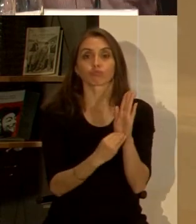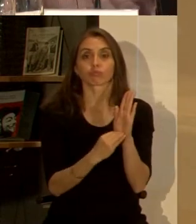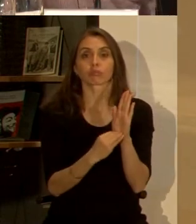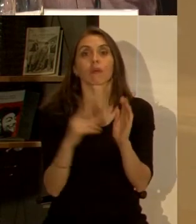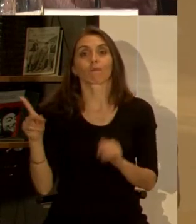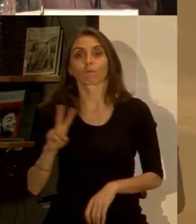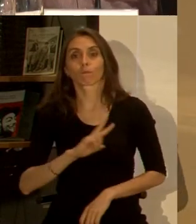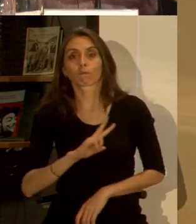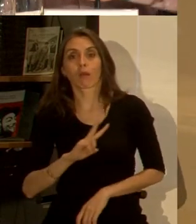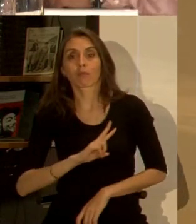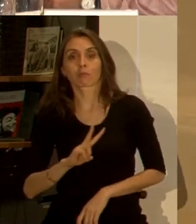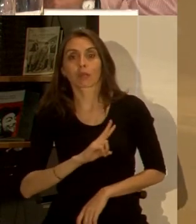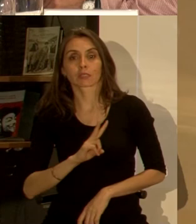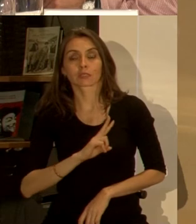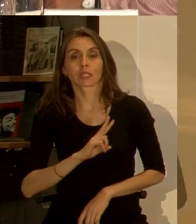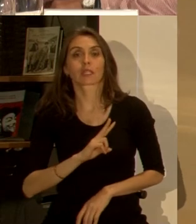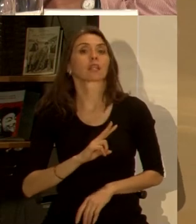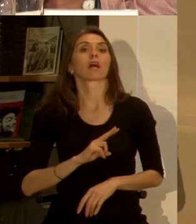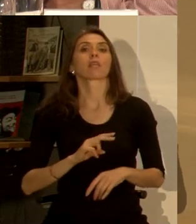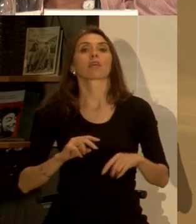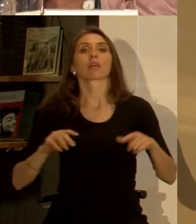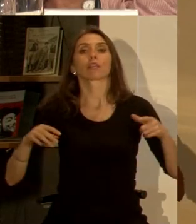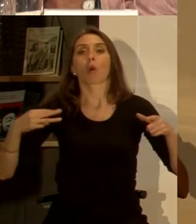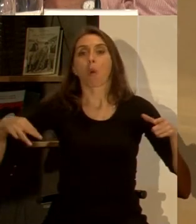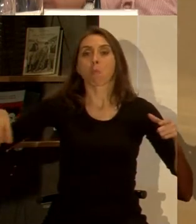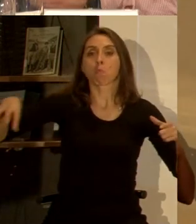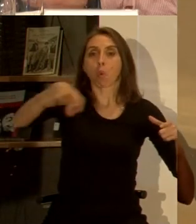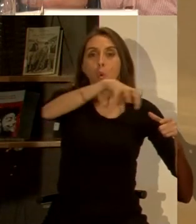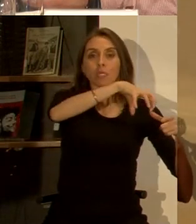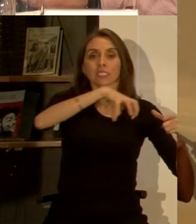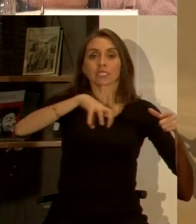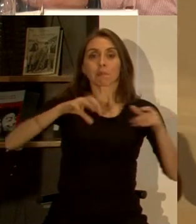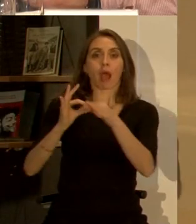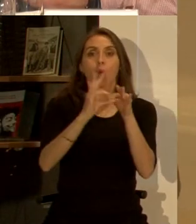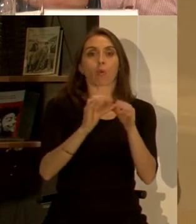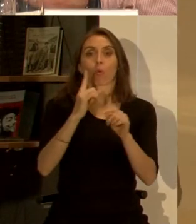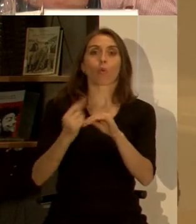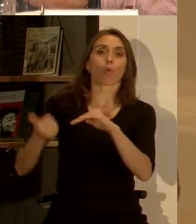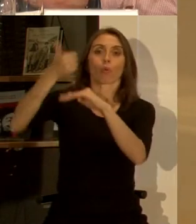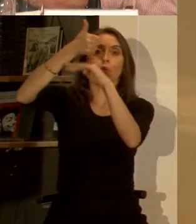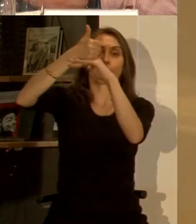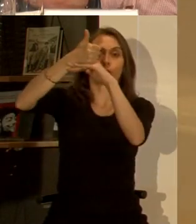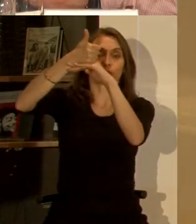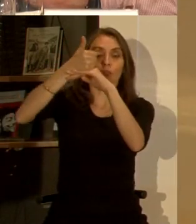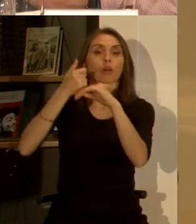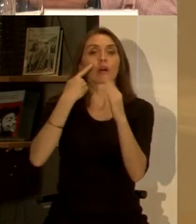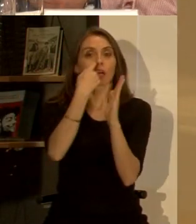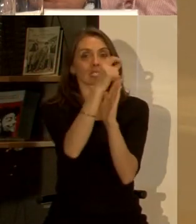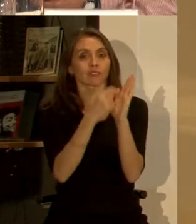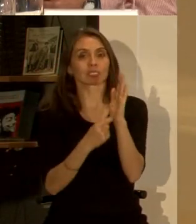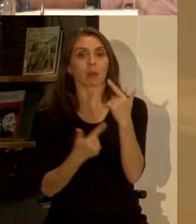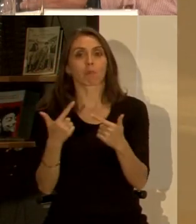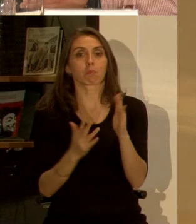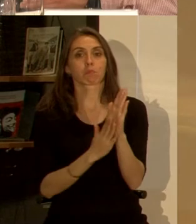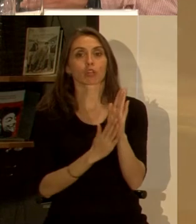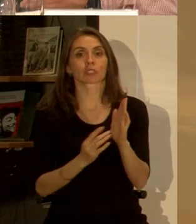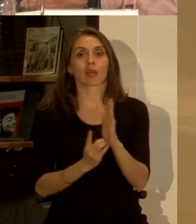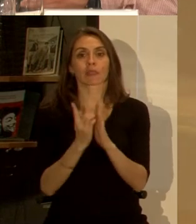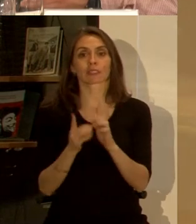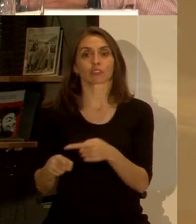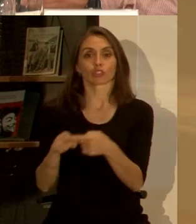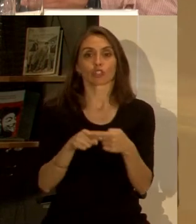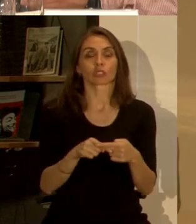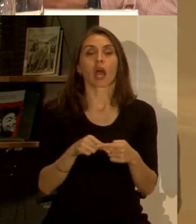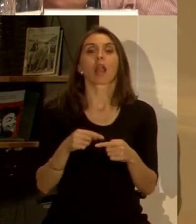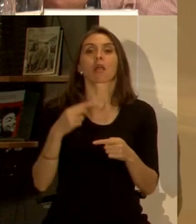caso de Valparaíso la intermunicipal la revisión de las políticas del desarrollo social que están absolutamente